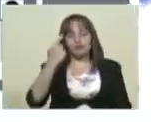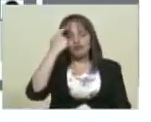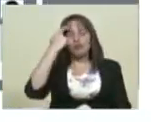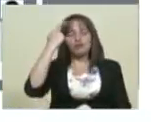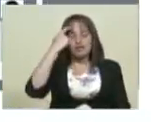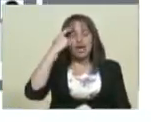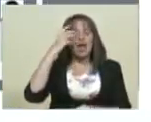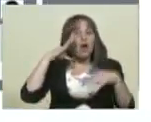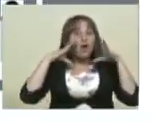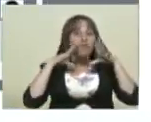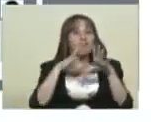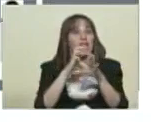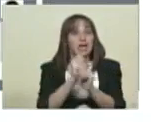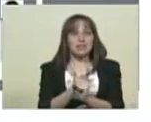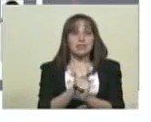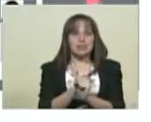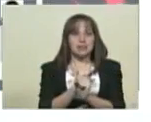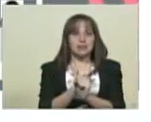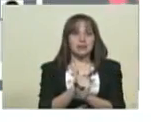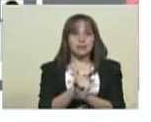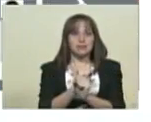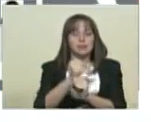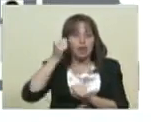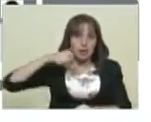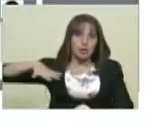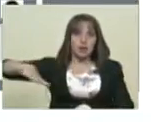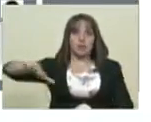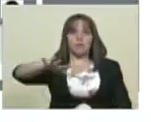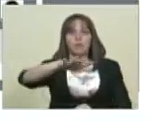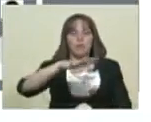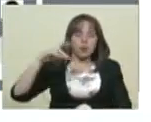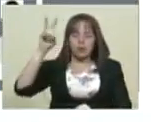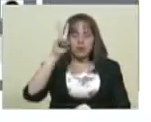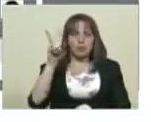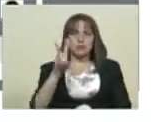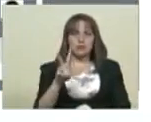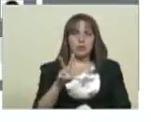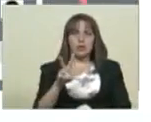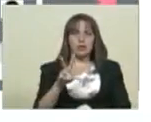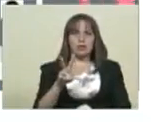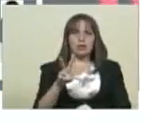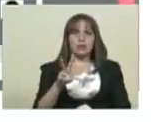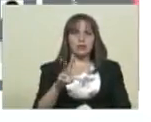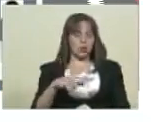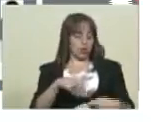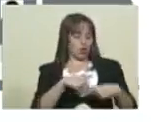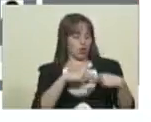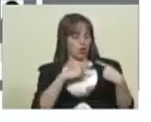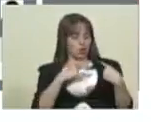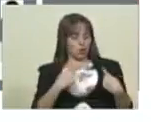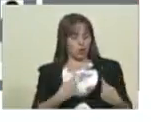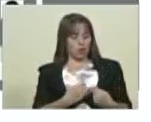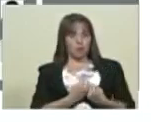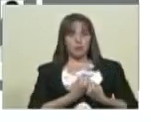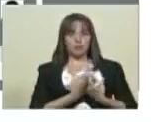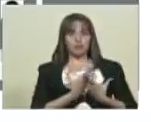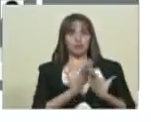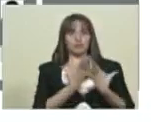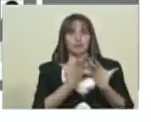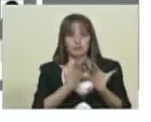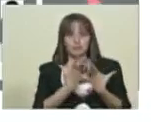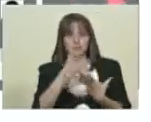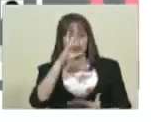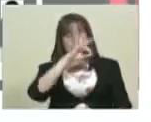confío completamente en que el pueblo de Venezuela, con su gran corazón, con su civismo,